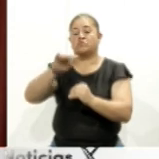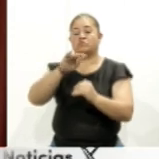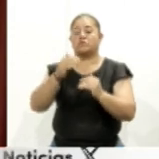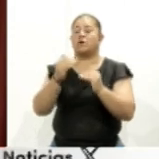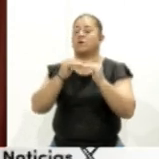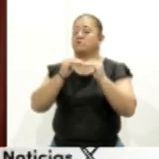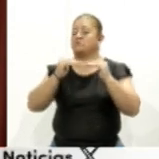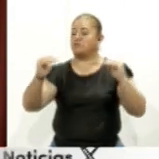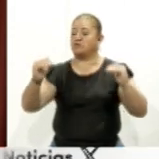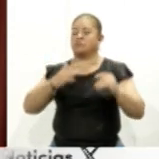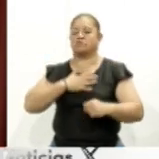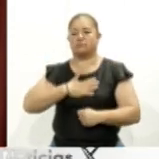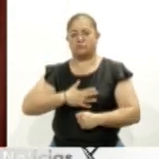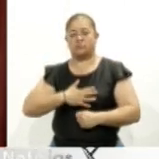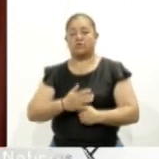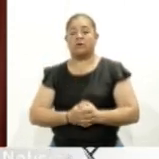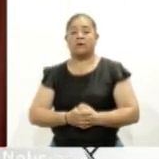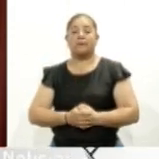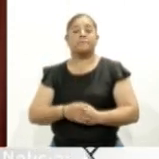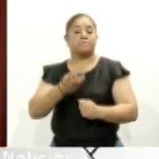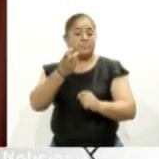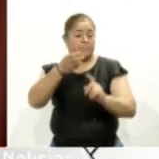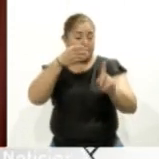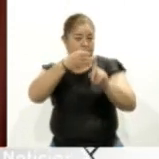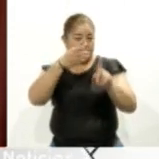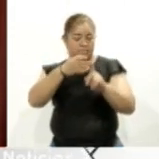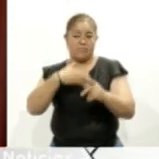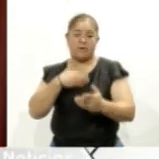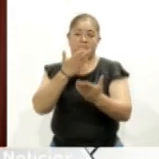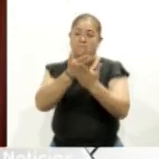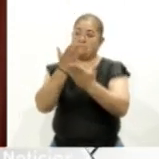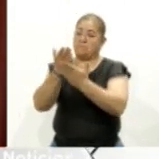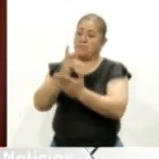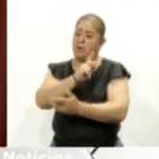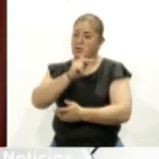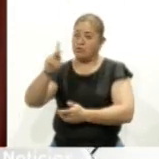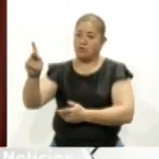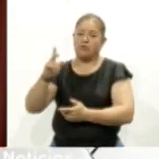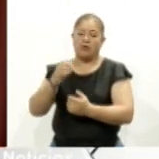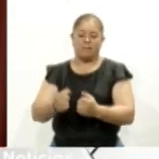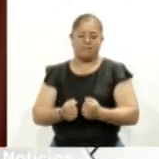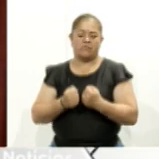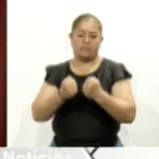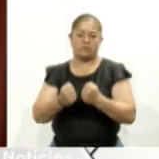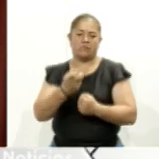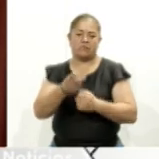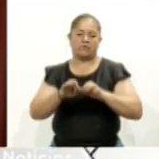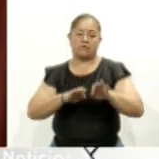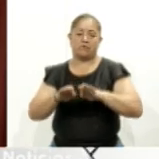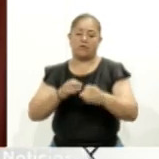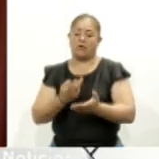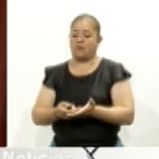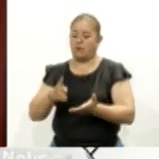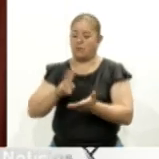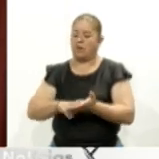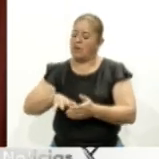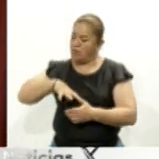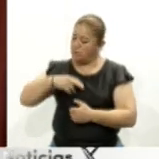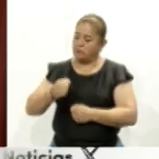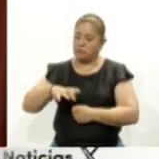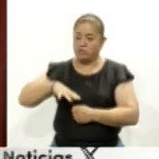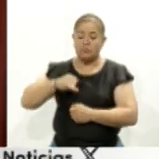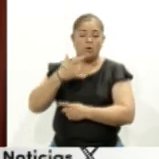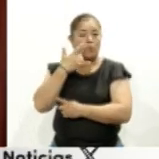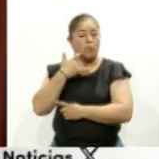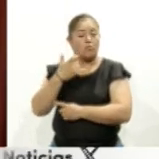y equitativa. En ese sentido, hago un llamado a seguir fortaleciendo nuestra labor colaborativa y a redoblar nuestros esfuerzos en la lucha